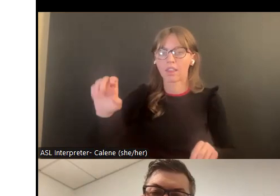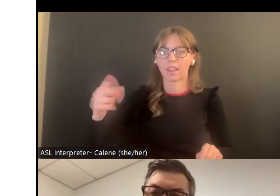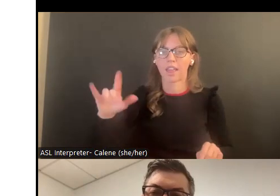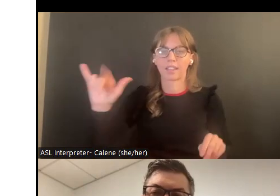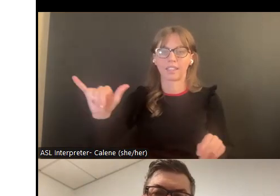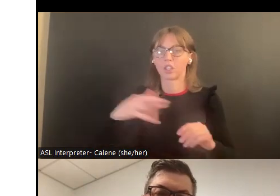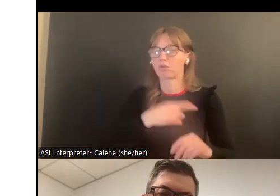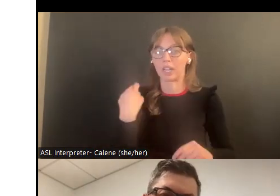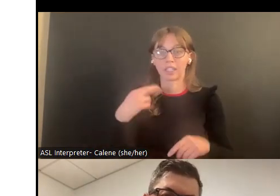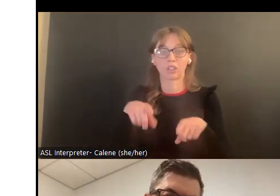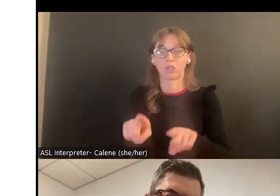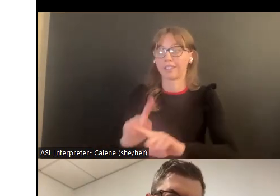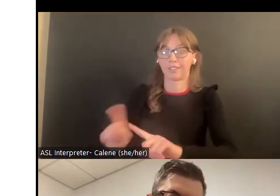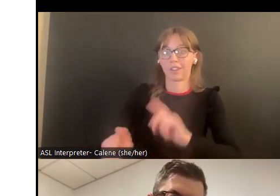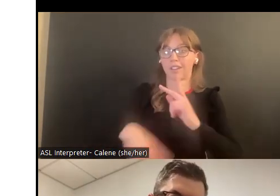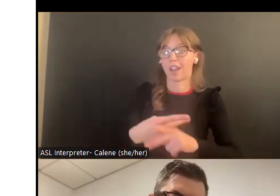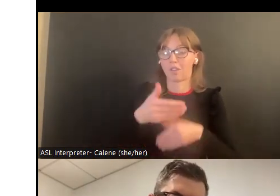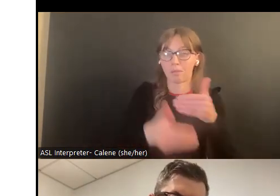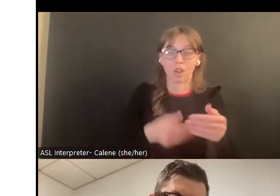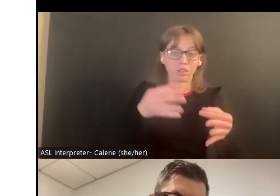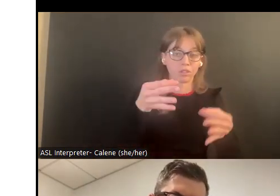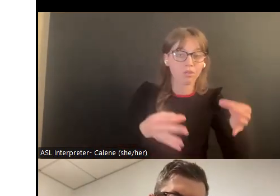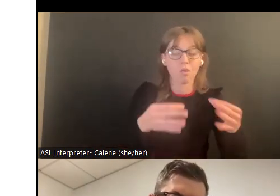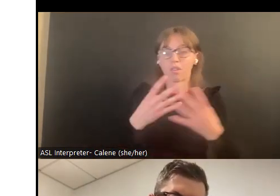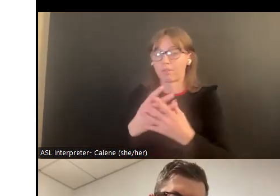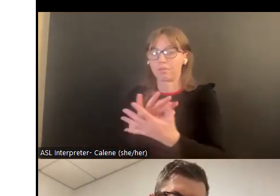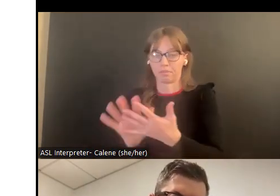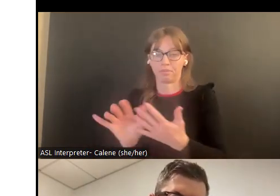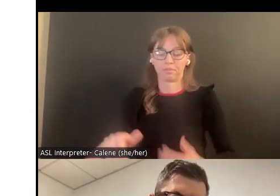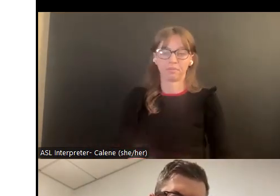para poder identificar el nivel de riesgo de letalidad